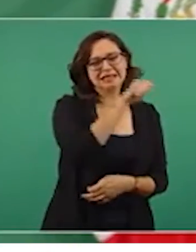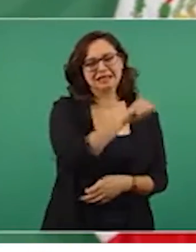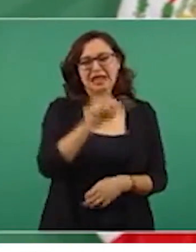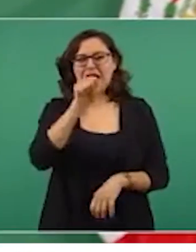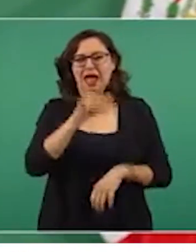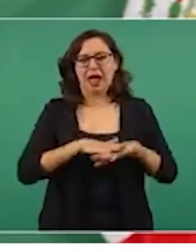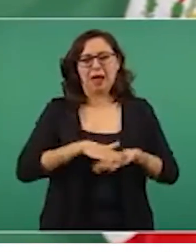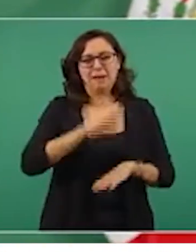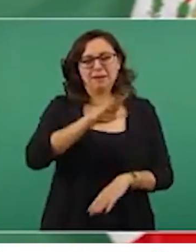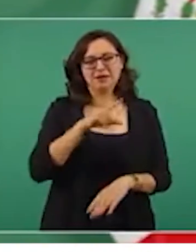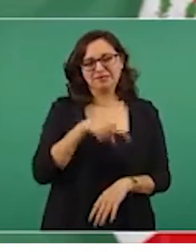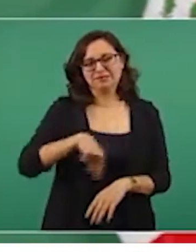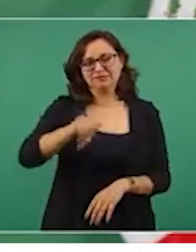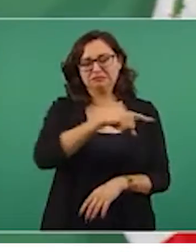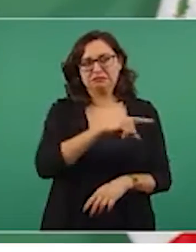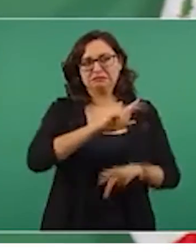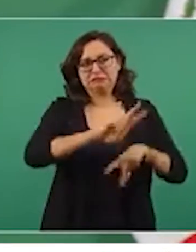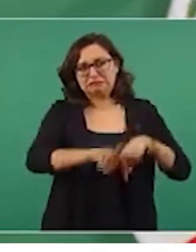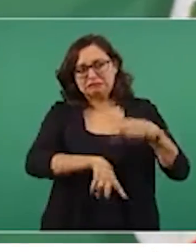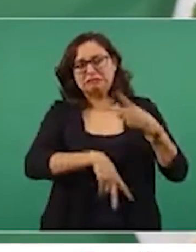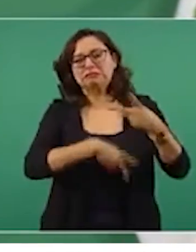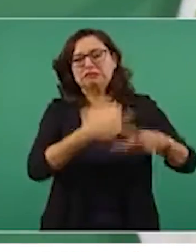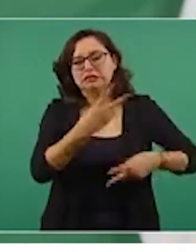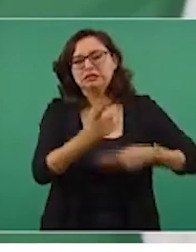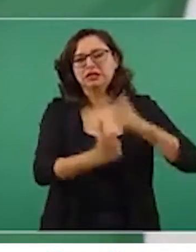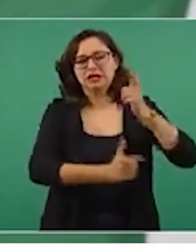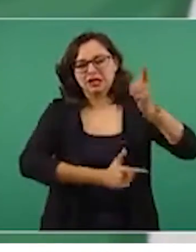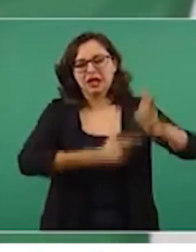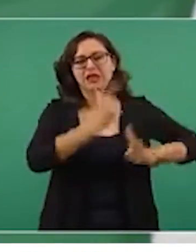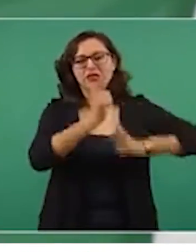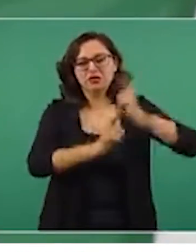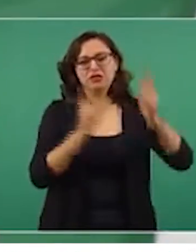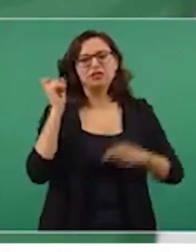más asistir a los centros de vacunación.